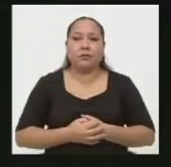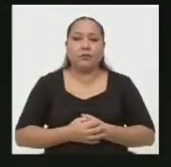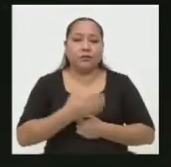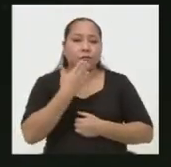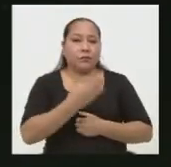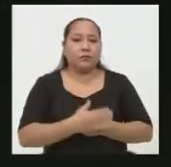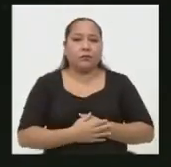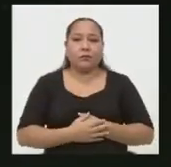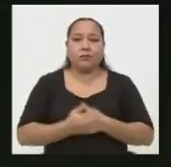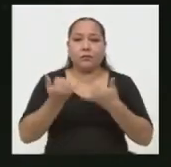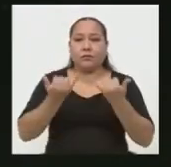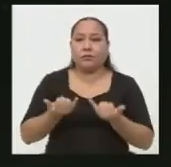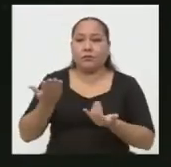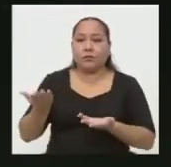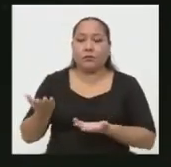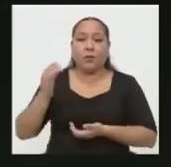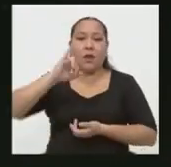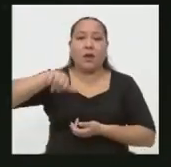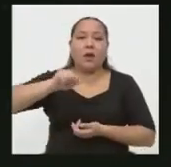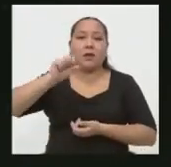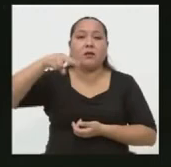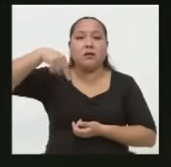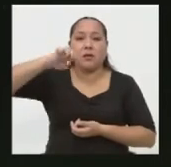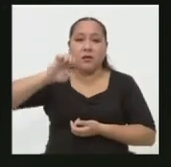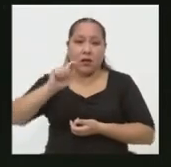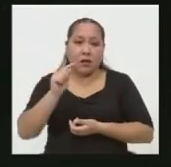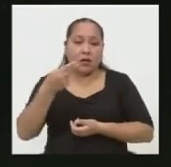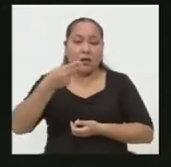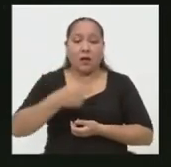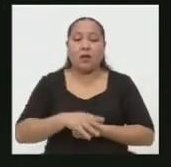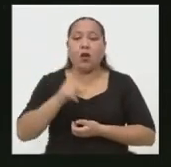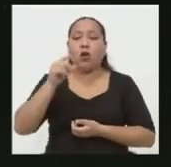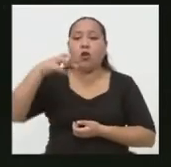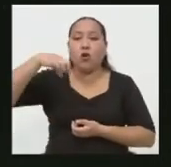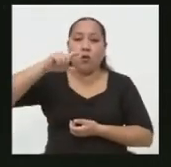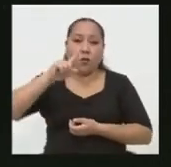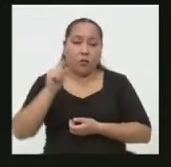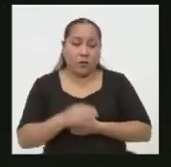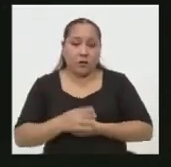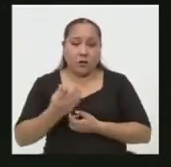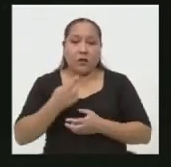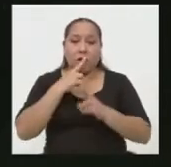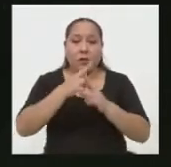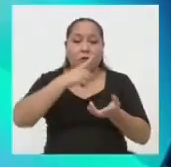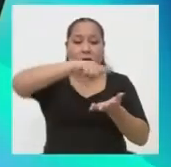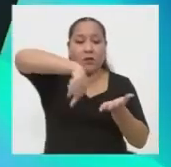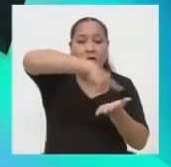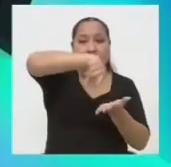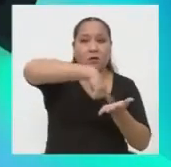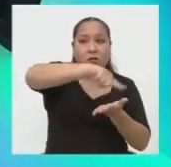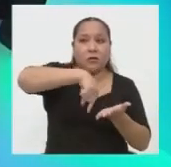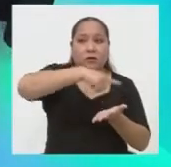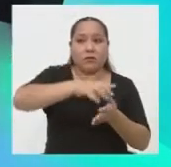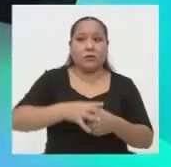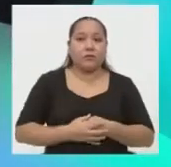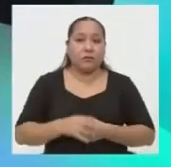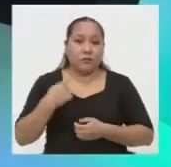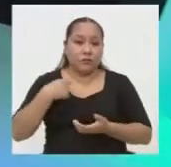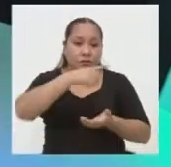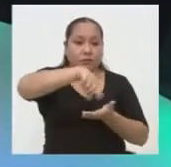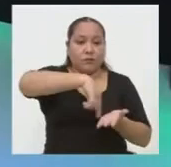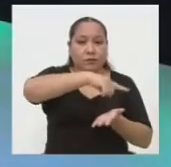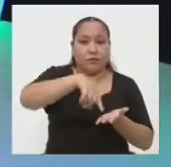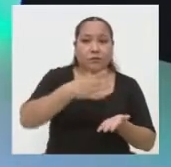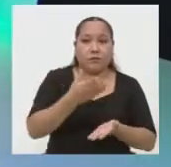Gracias. Turno de la candidata Janet del Rosario López Sánchez de contestar a la ruleta. Y voy a girarla